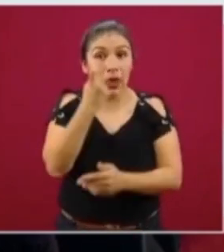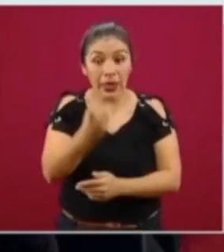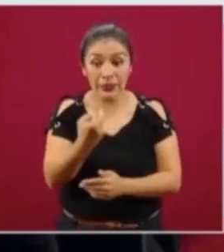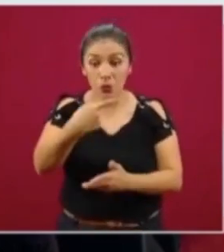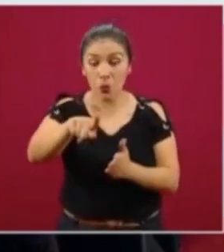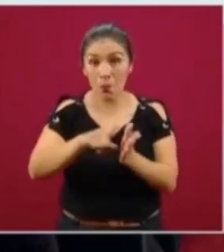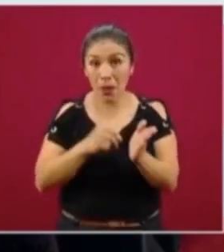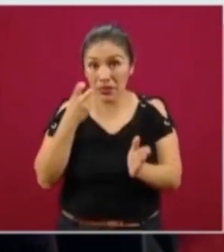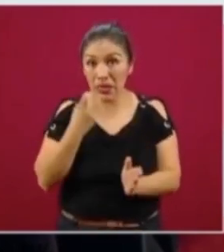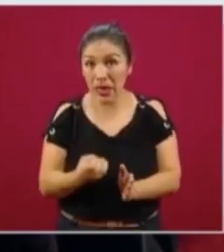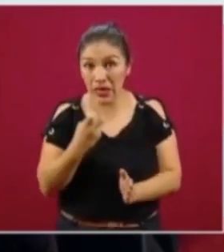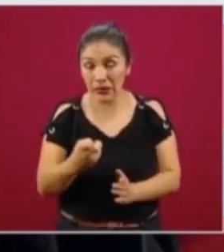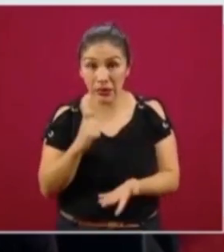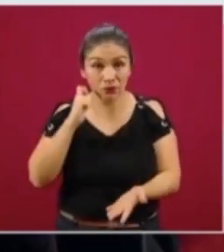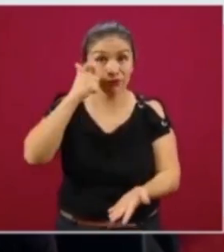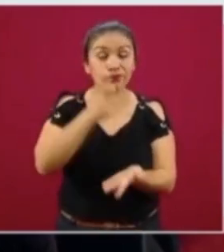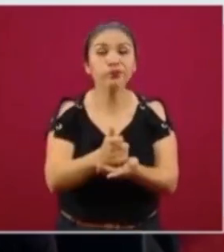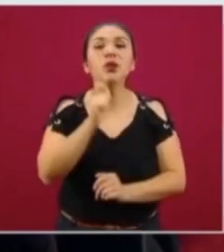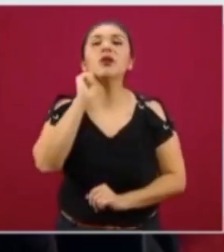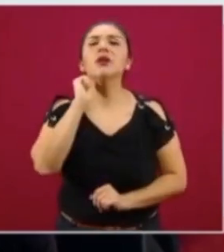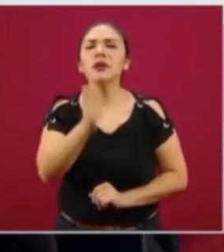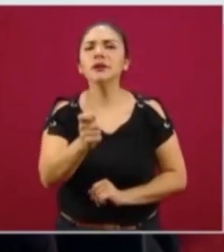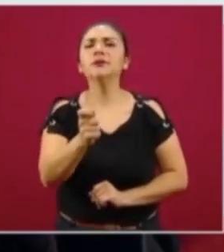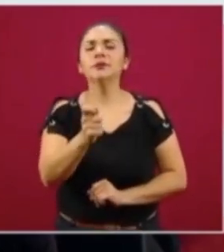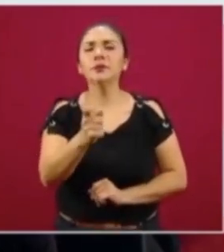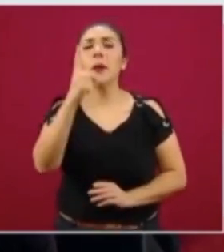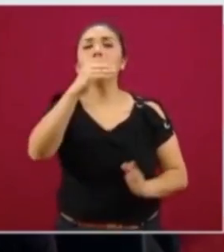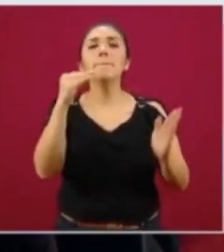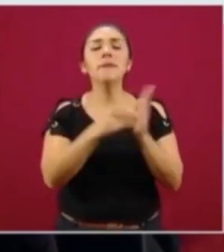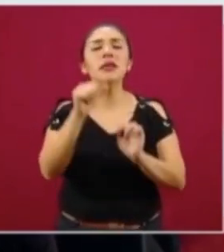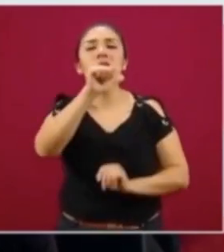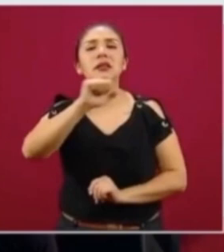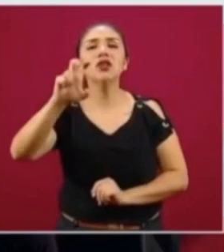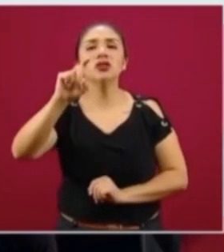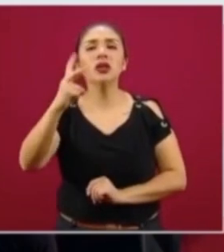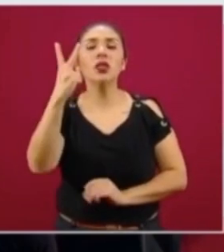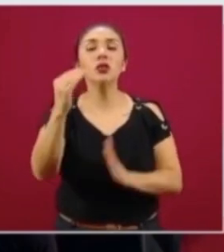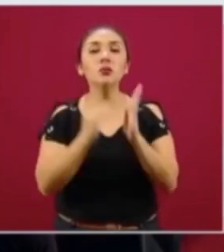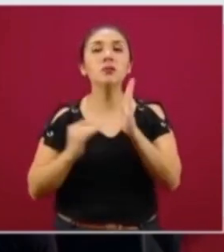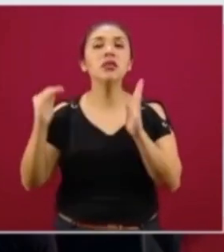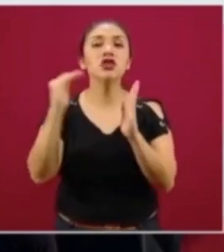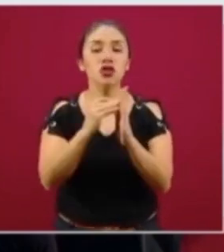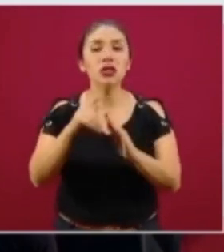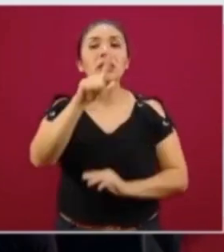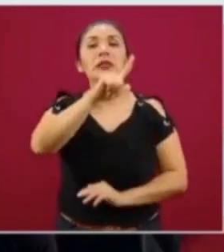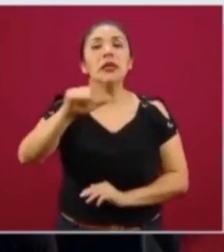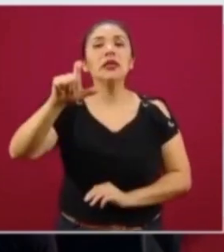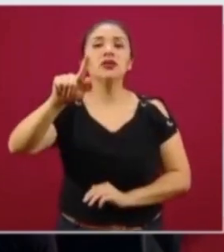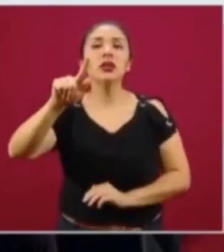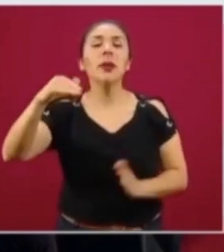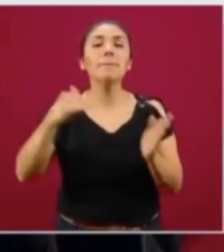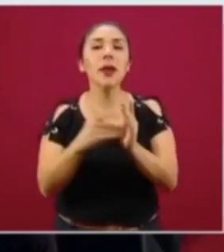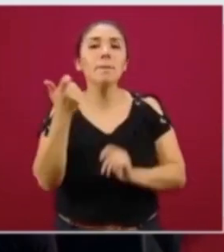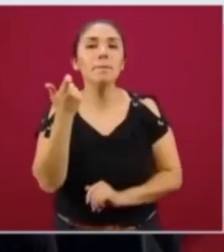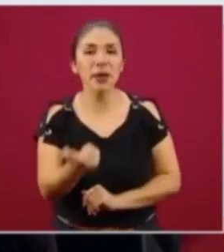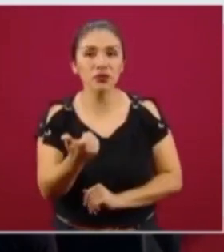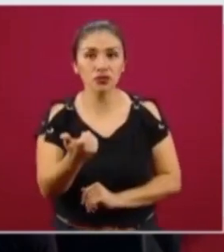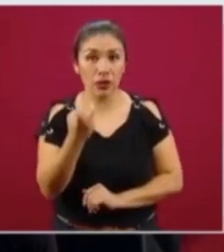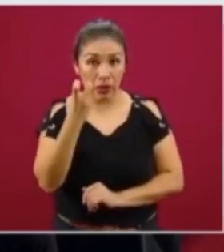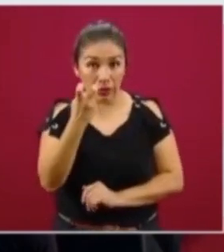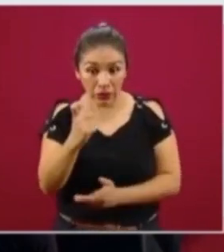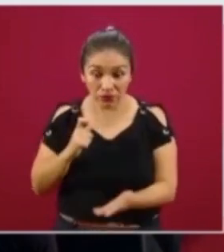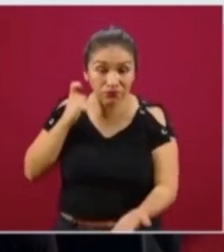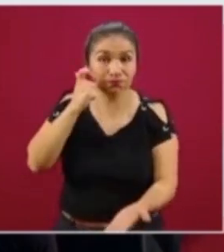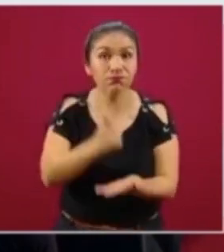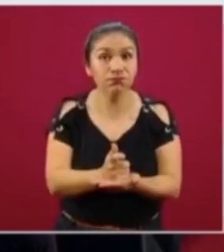mes que se hizo fue de mil 632 millones 770 mil pesos. Esa la